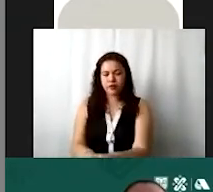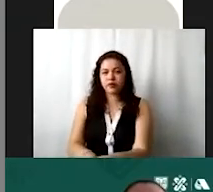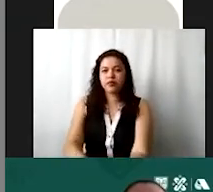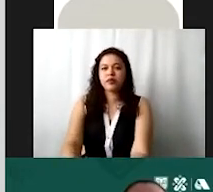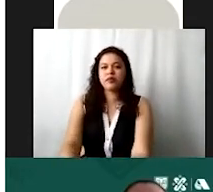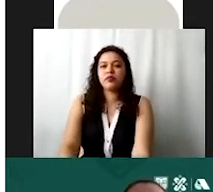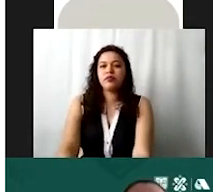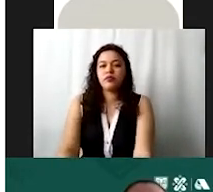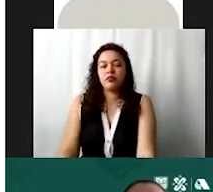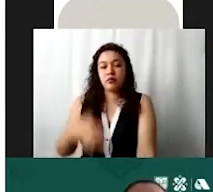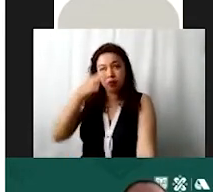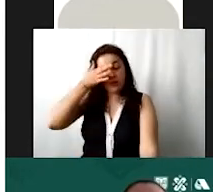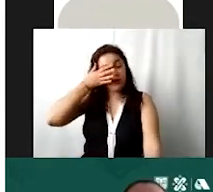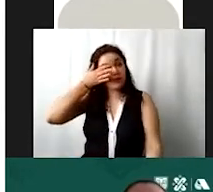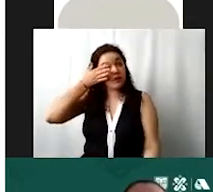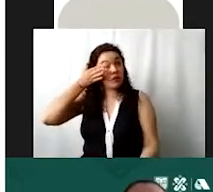tengo aquí mi ejemplo.